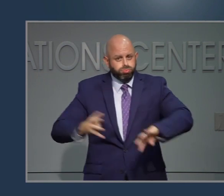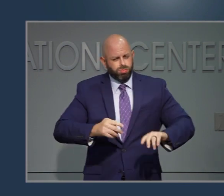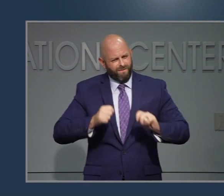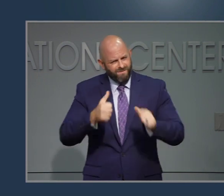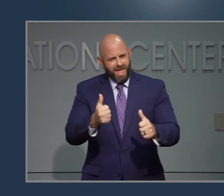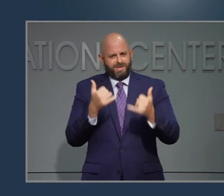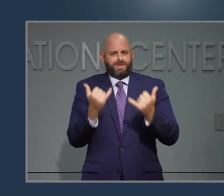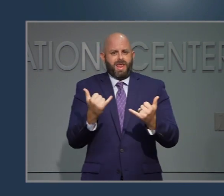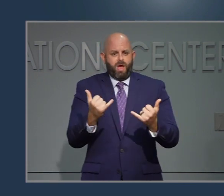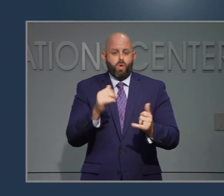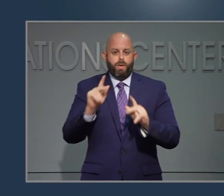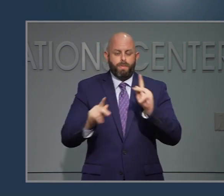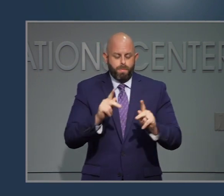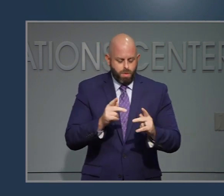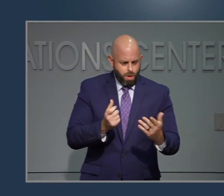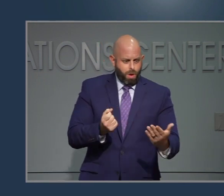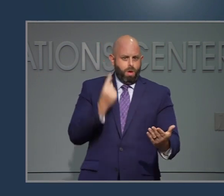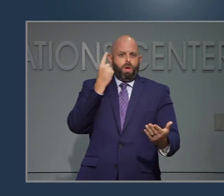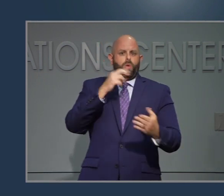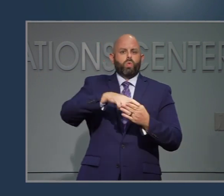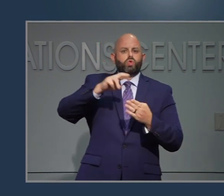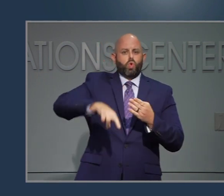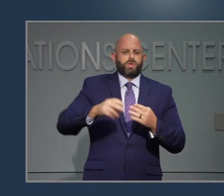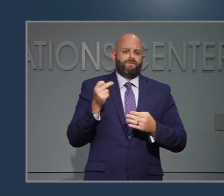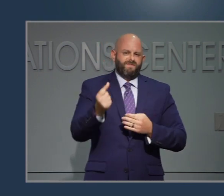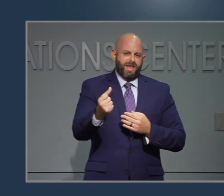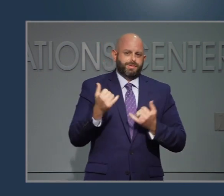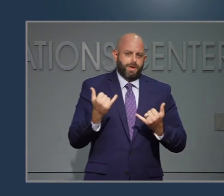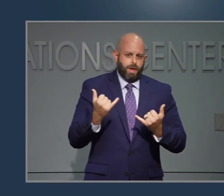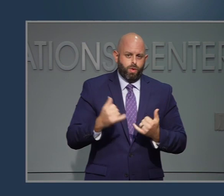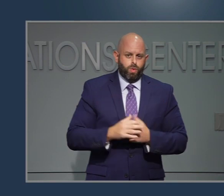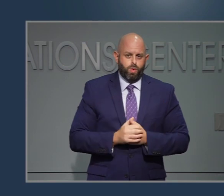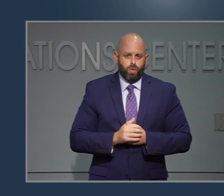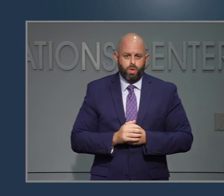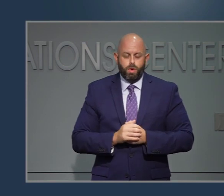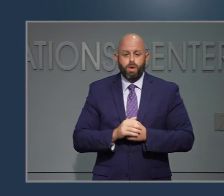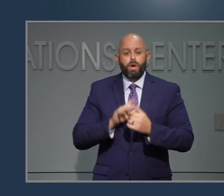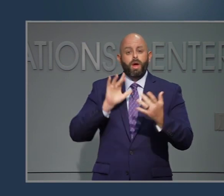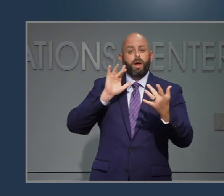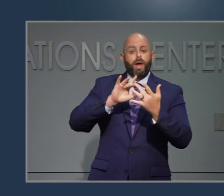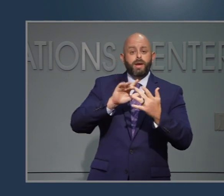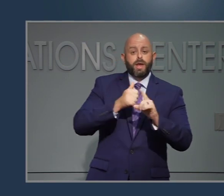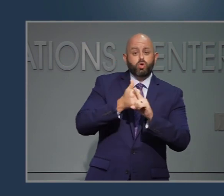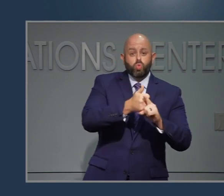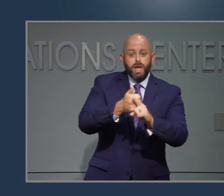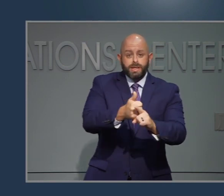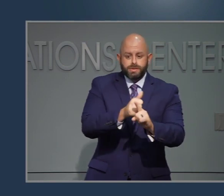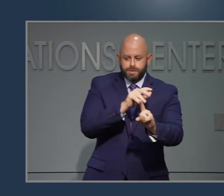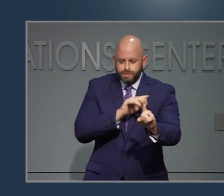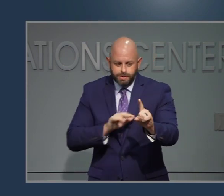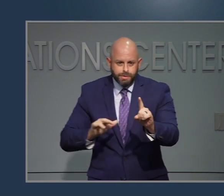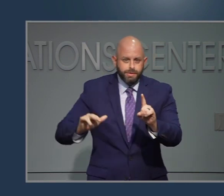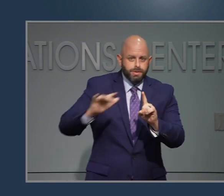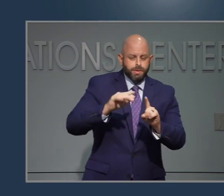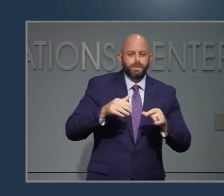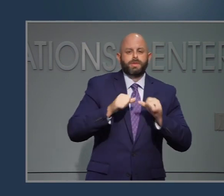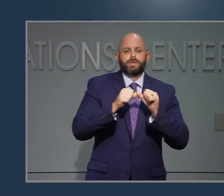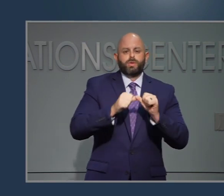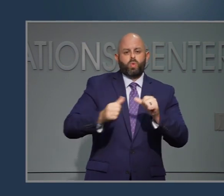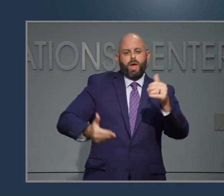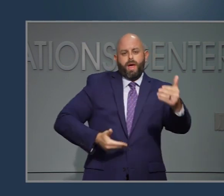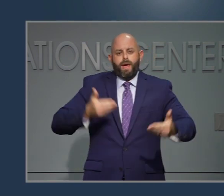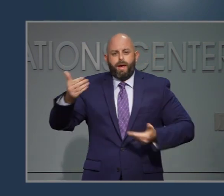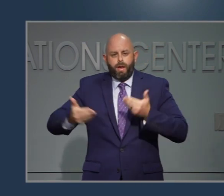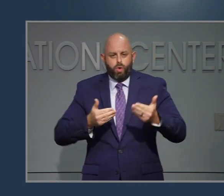está mejor. Las personas están recibiendo resultados más rápido. En cuanto al conteo al rastreo de contactos,